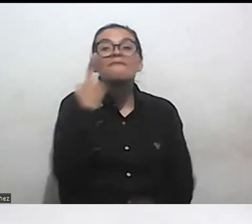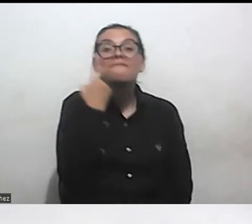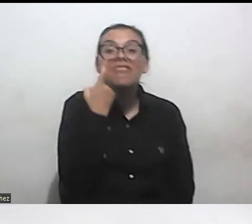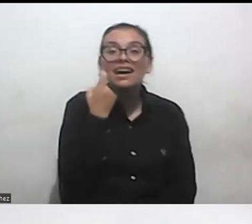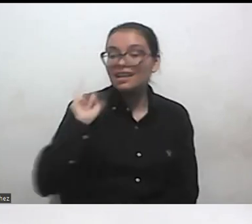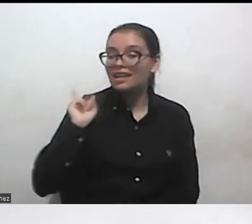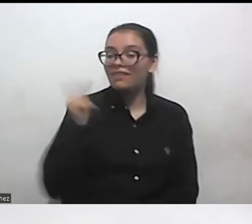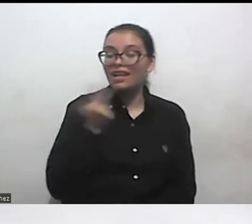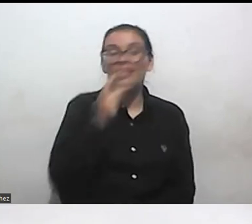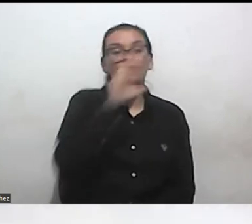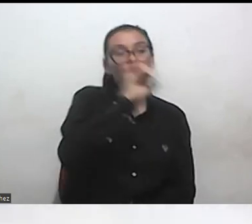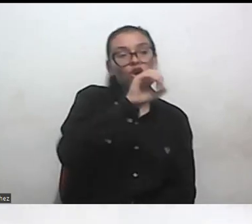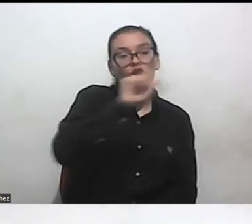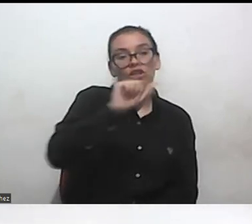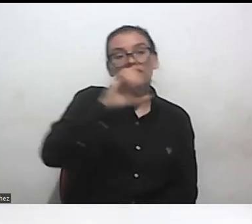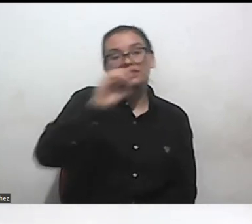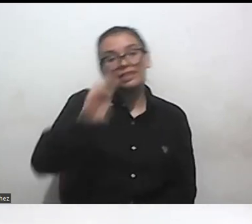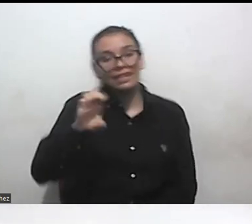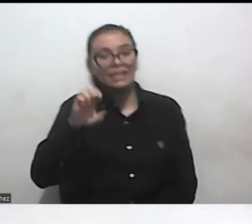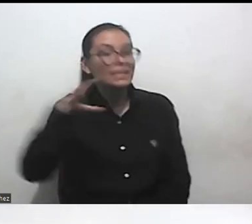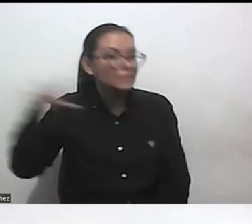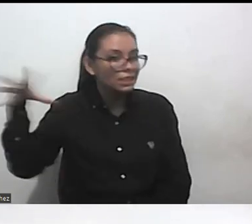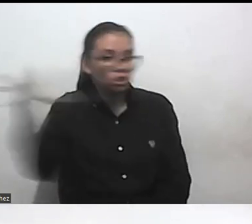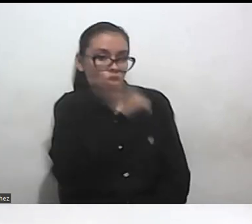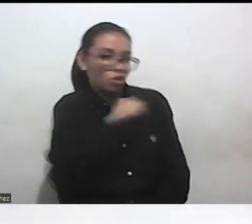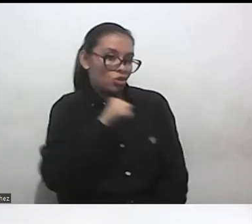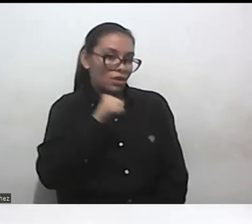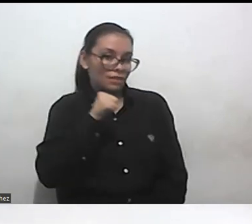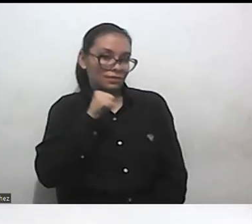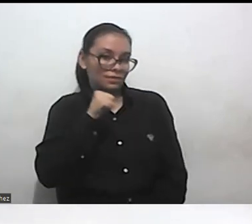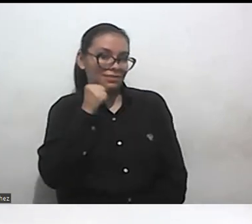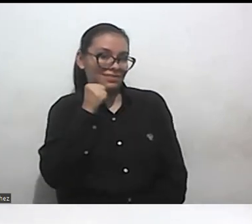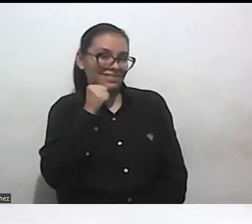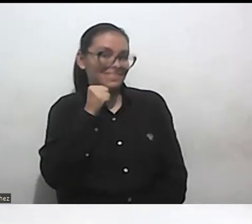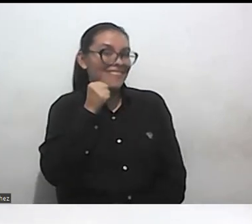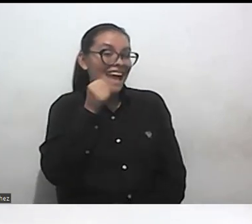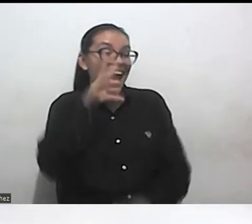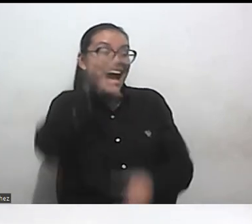todes pues somos todas todas y todes ¿no? incluyendo ahí la discapacidad